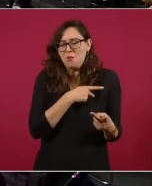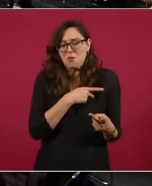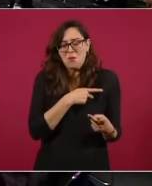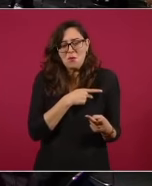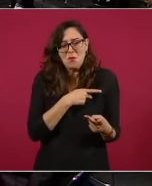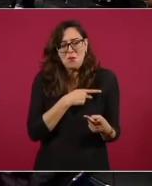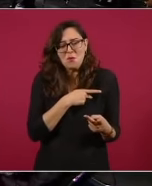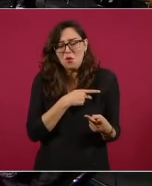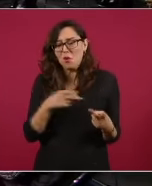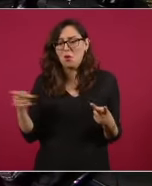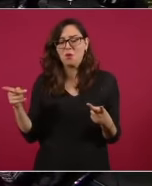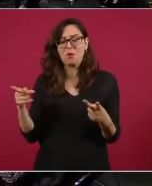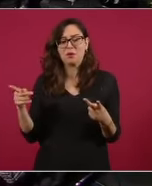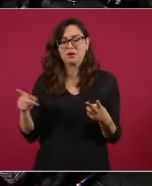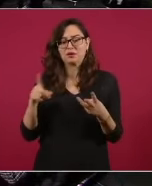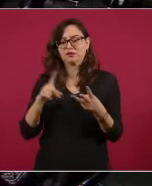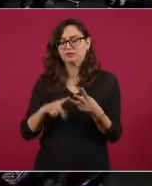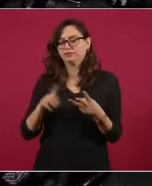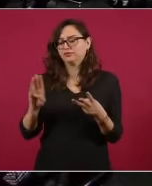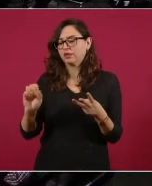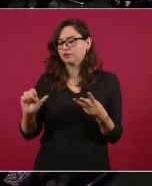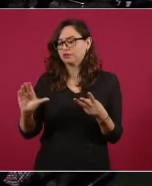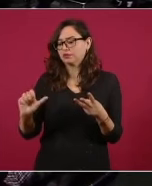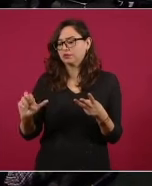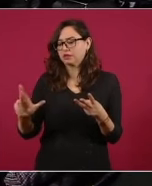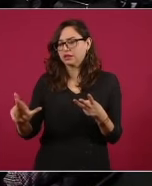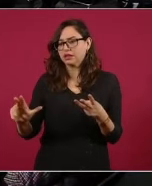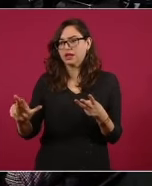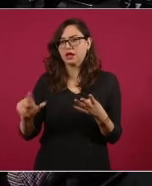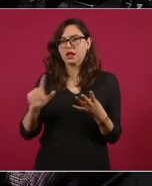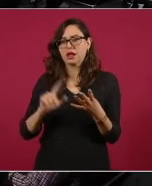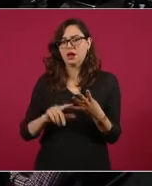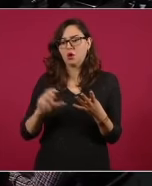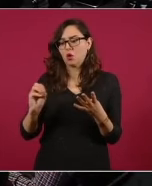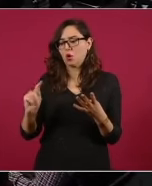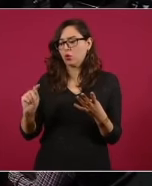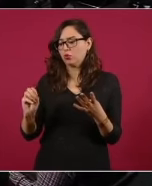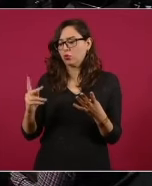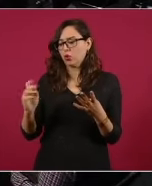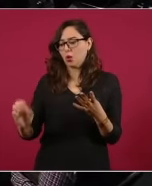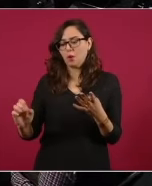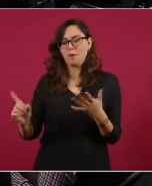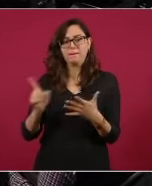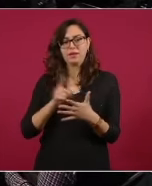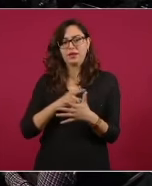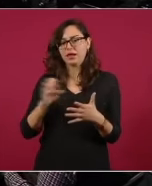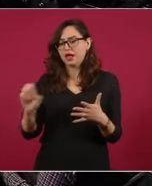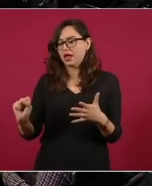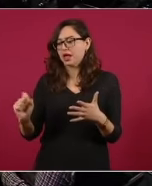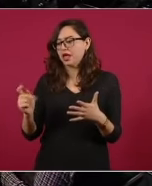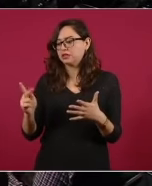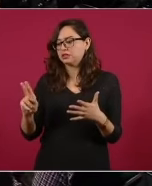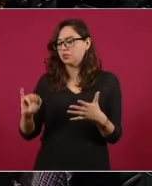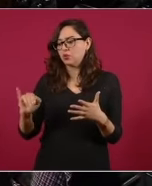Es Bacalar, es Otompeo Blanco, es Xpujil.